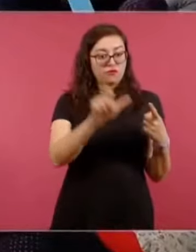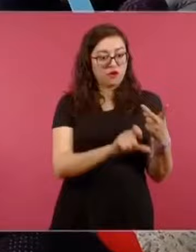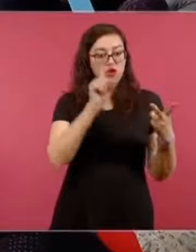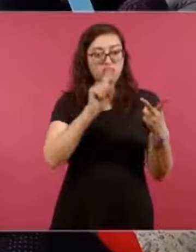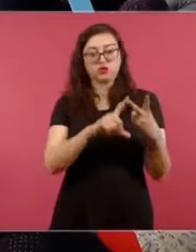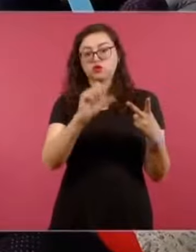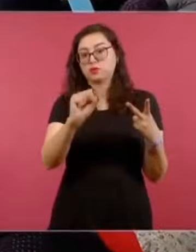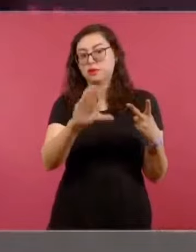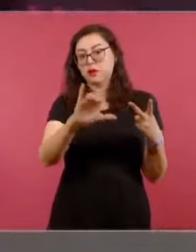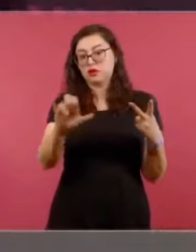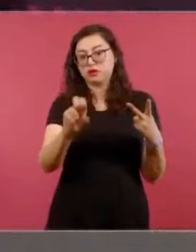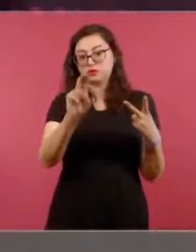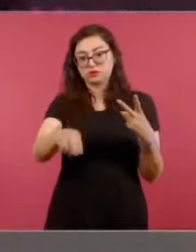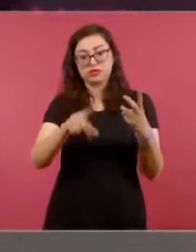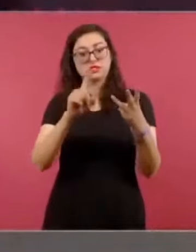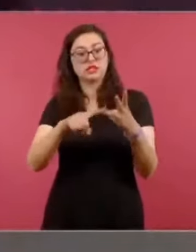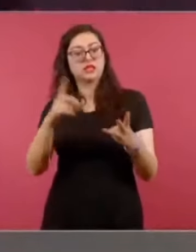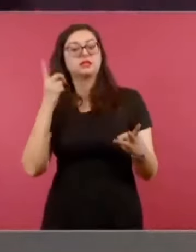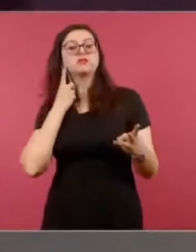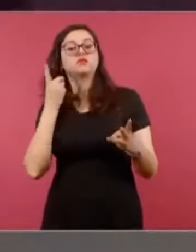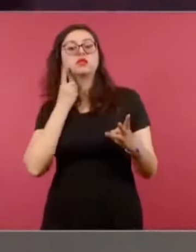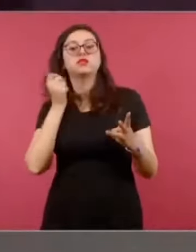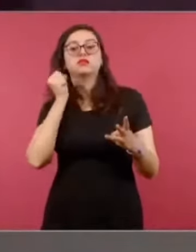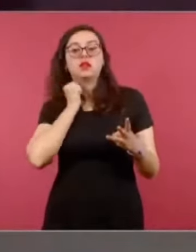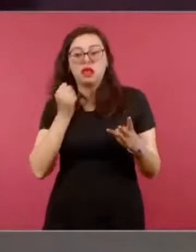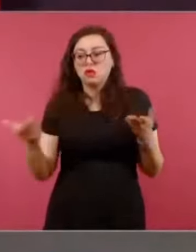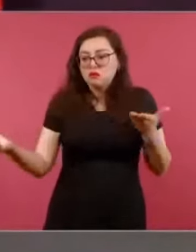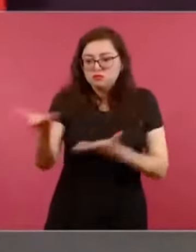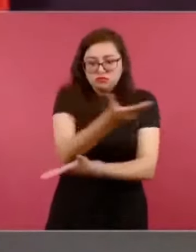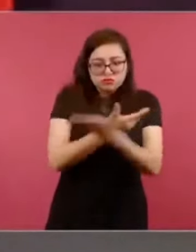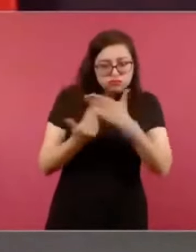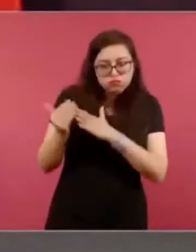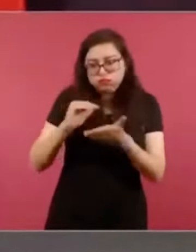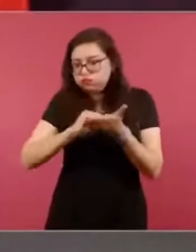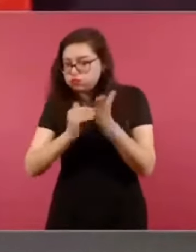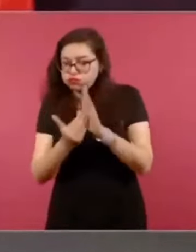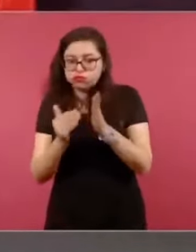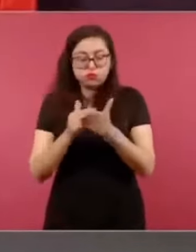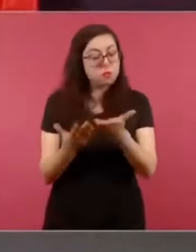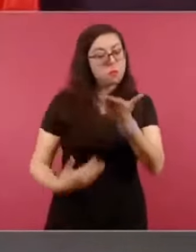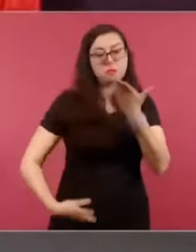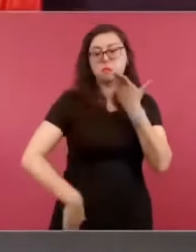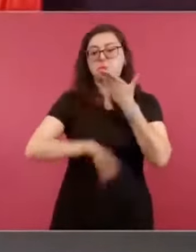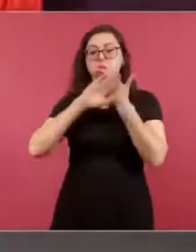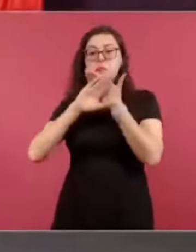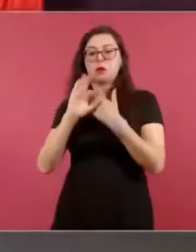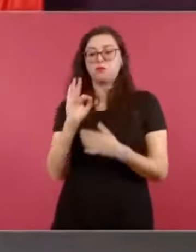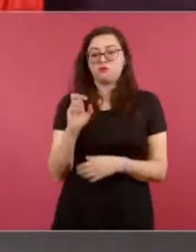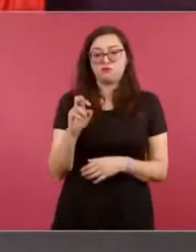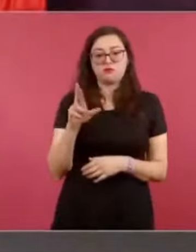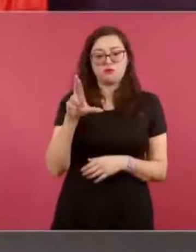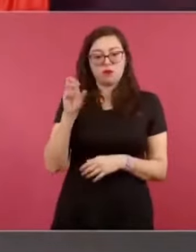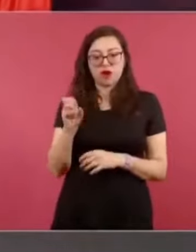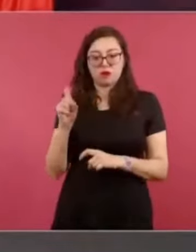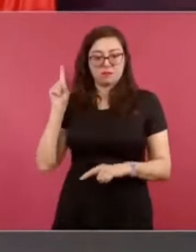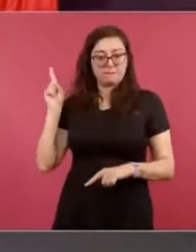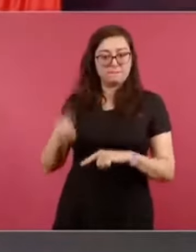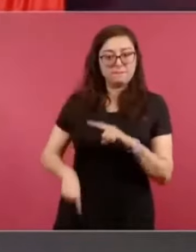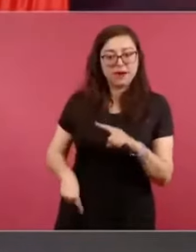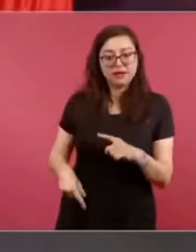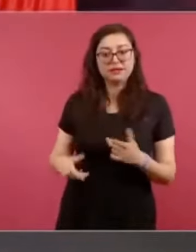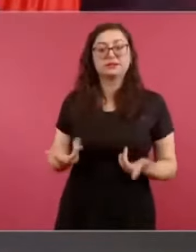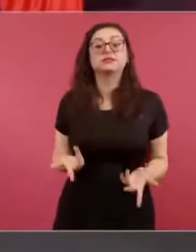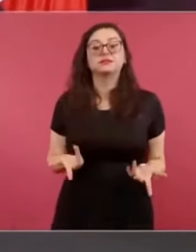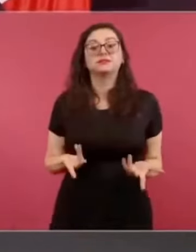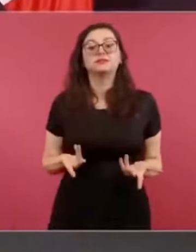porque si uno está sujeto a